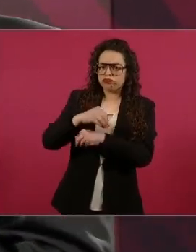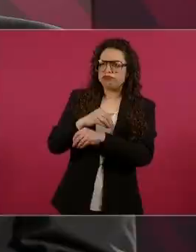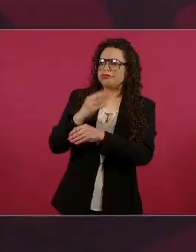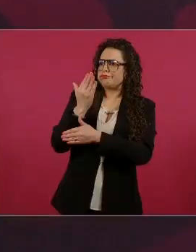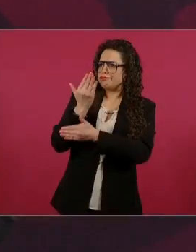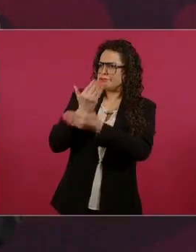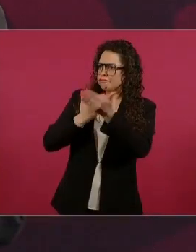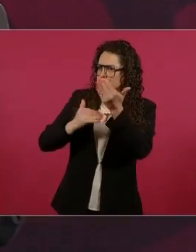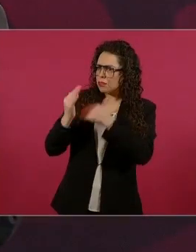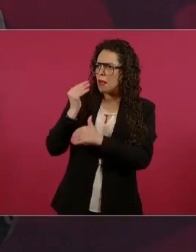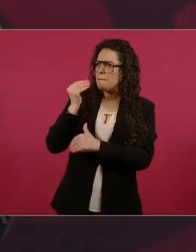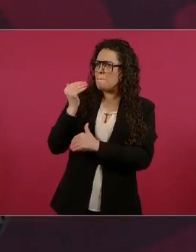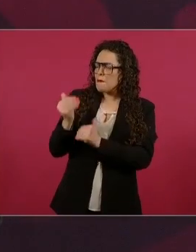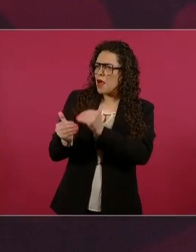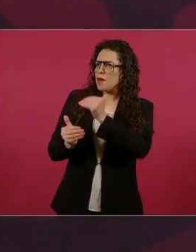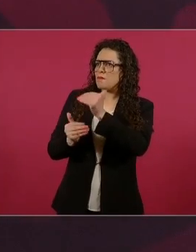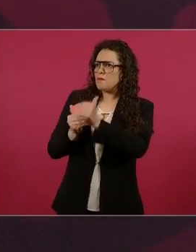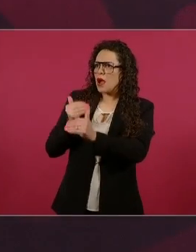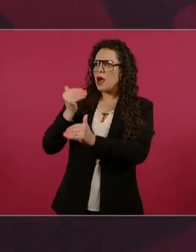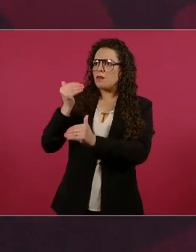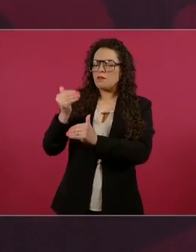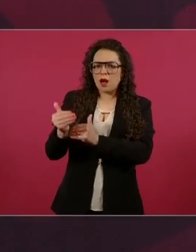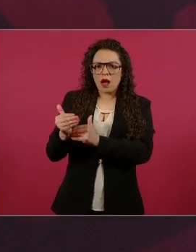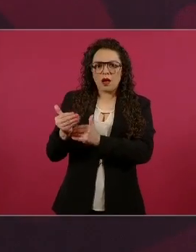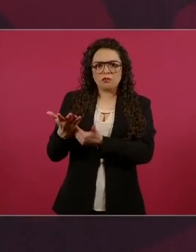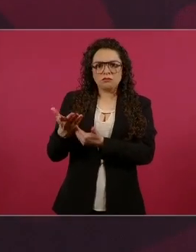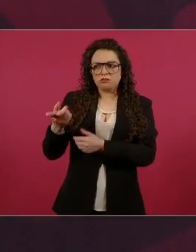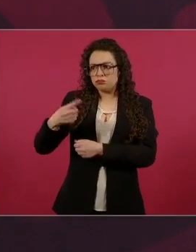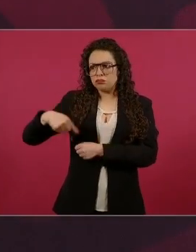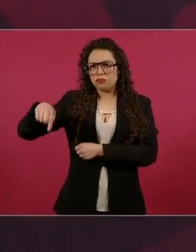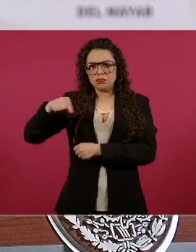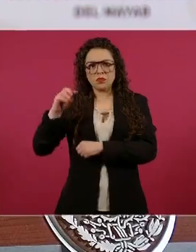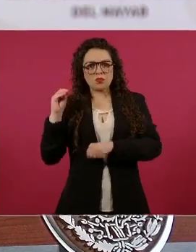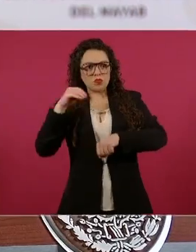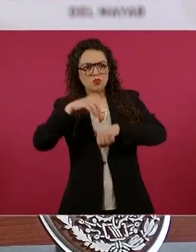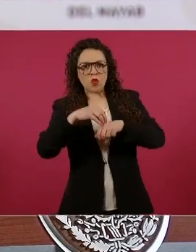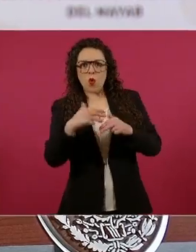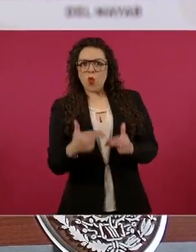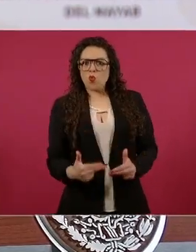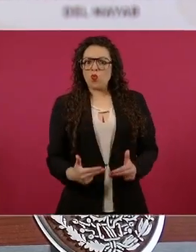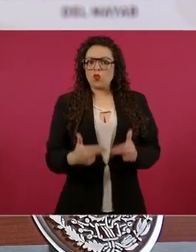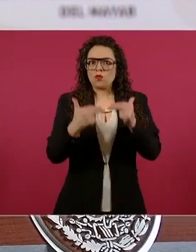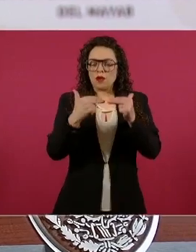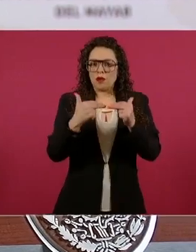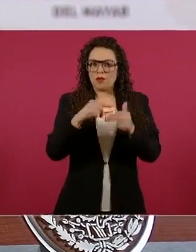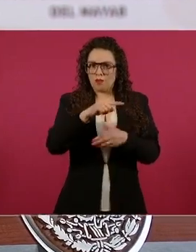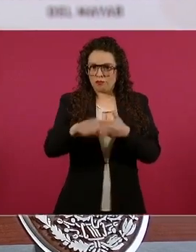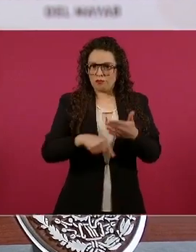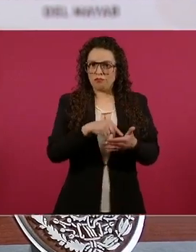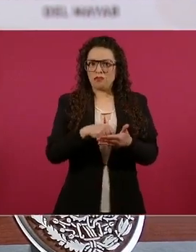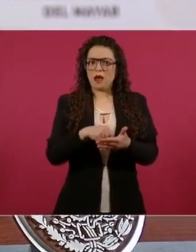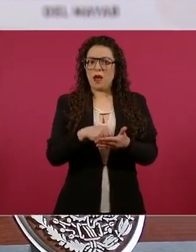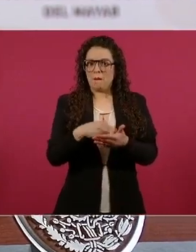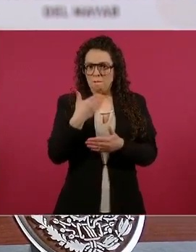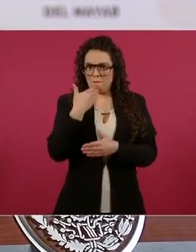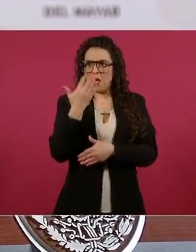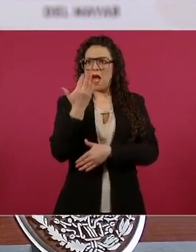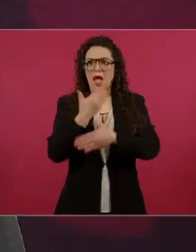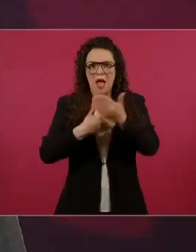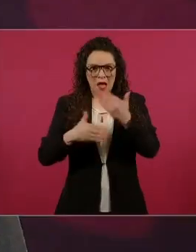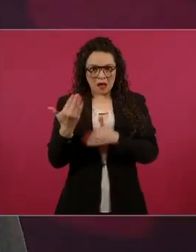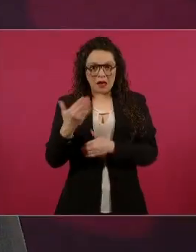muchas inversiones, que tiene empleo, nada más que aquí